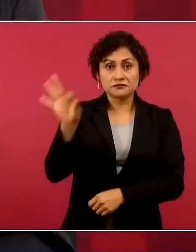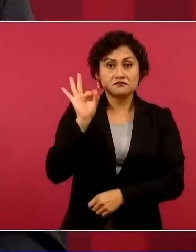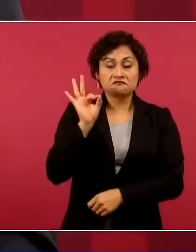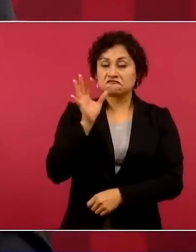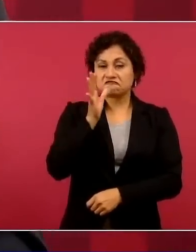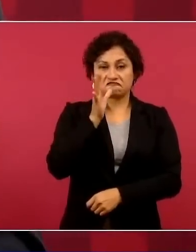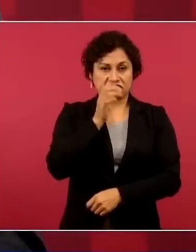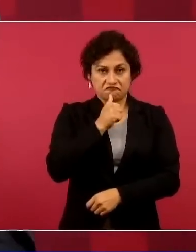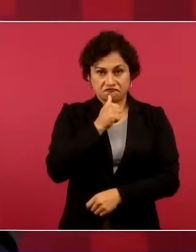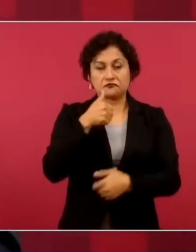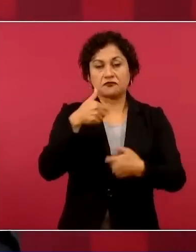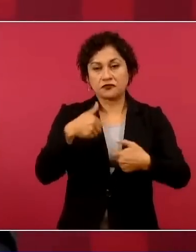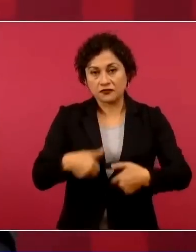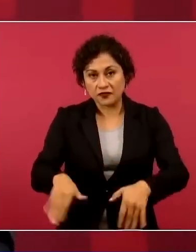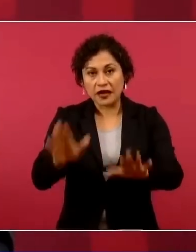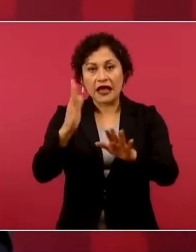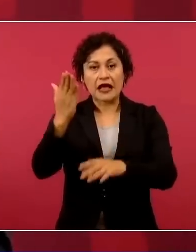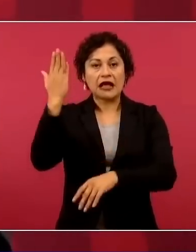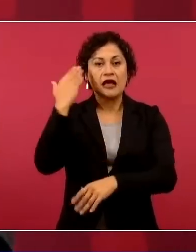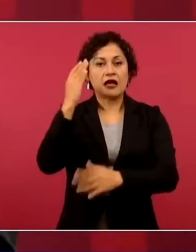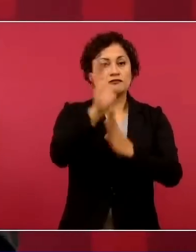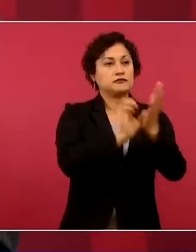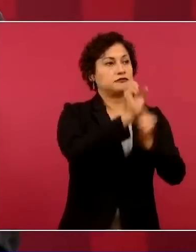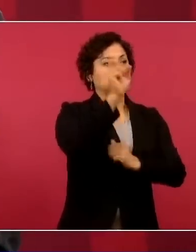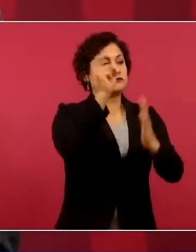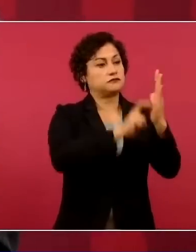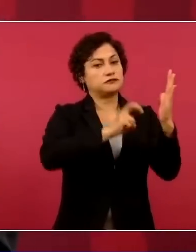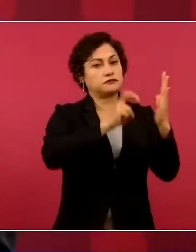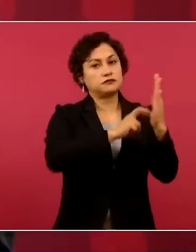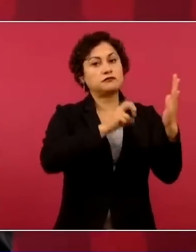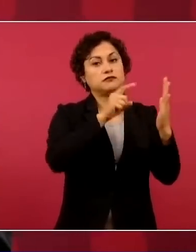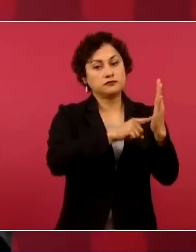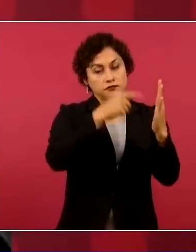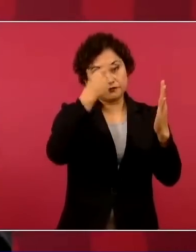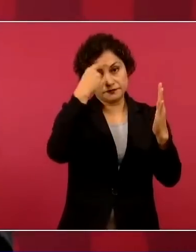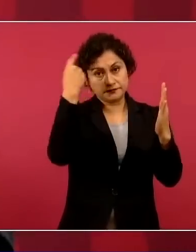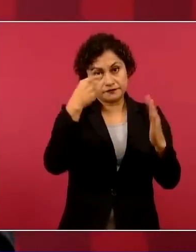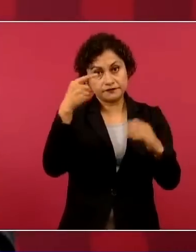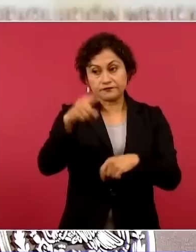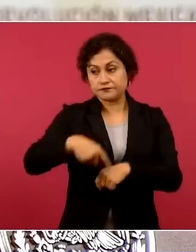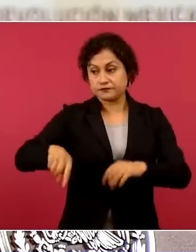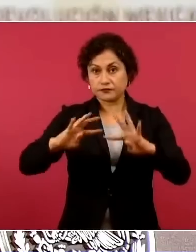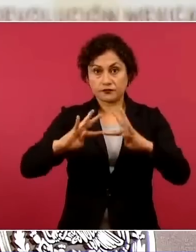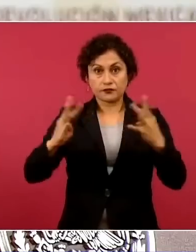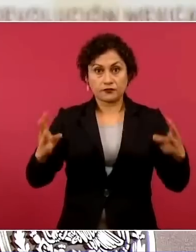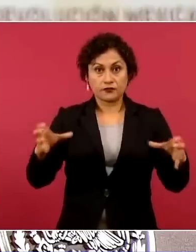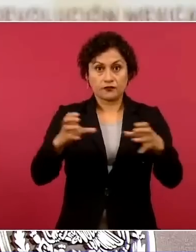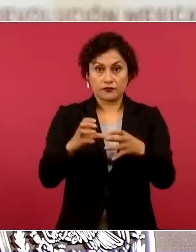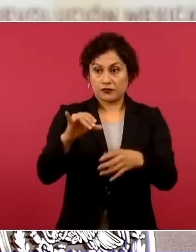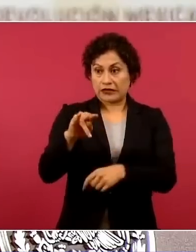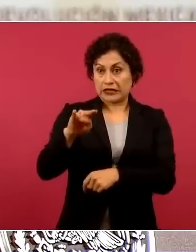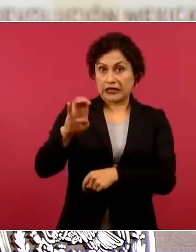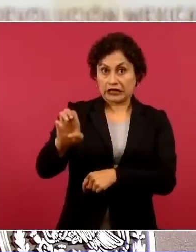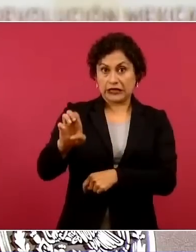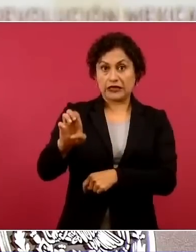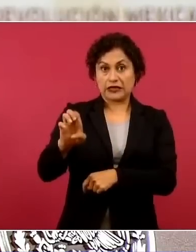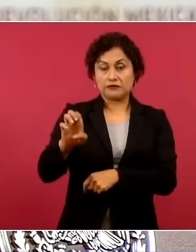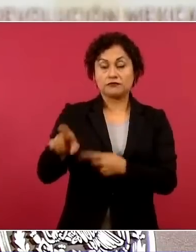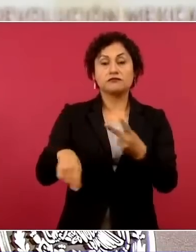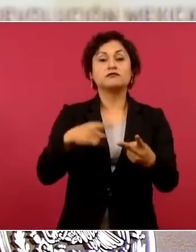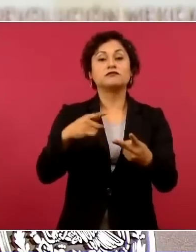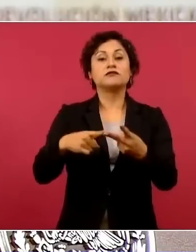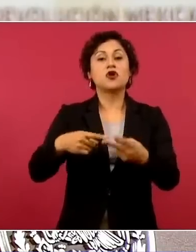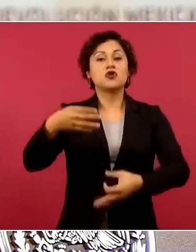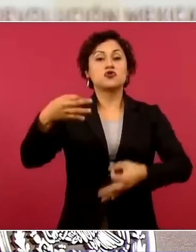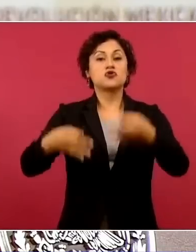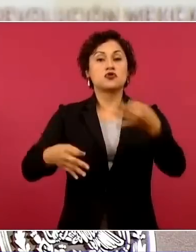a los consejeros, a los magistrados del